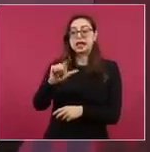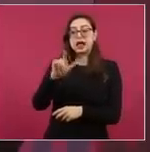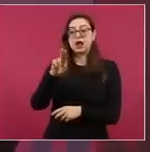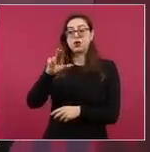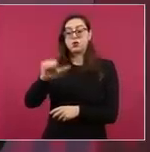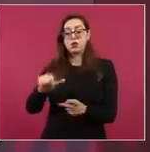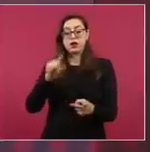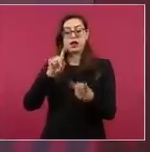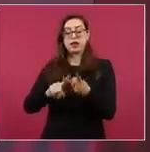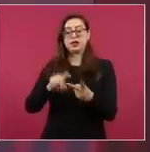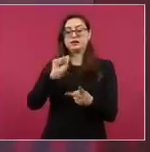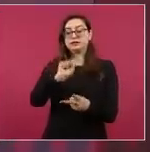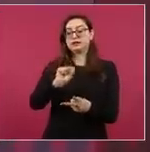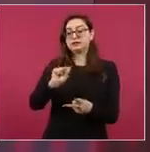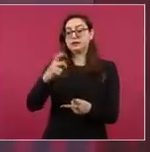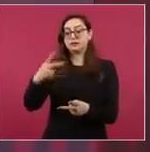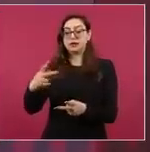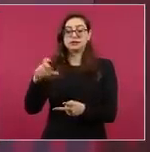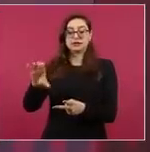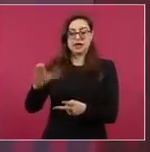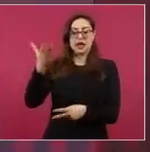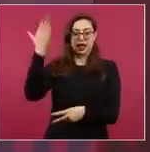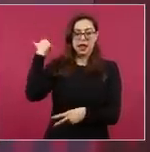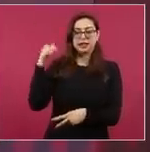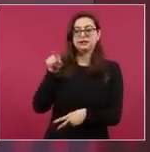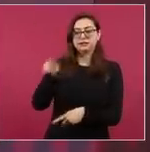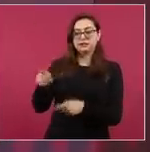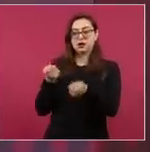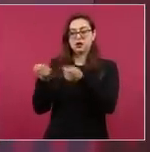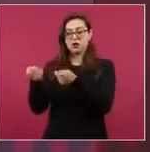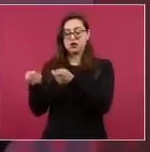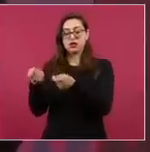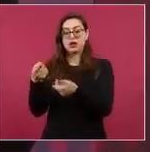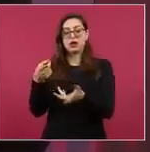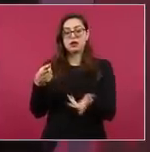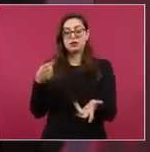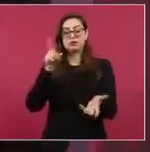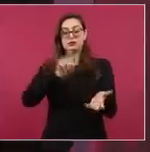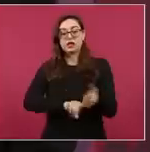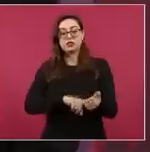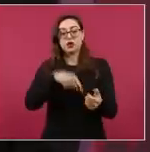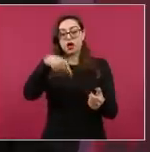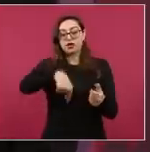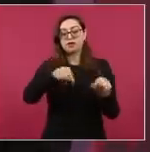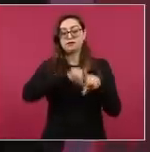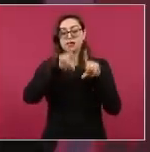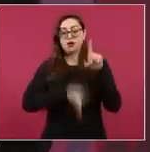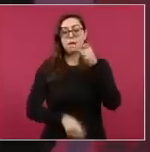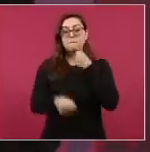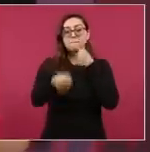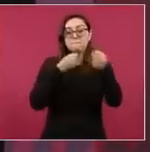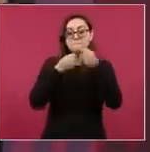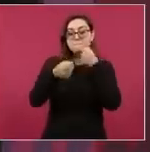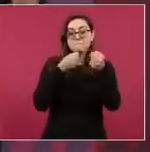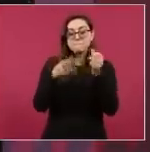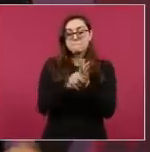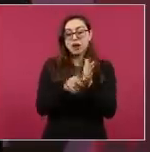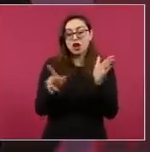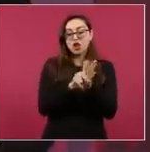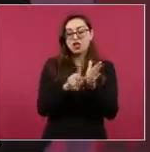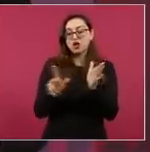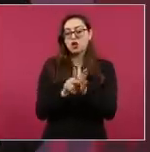manejaba recursos a un periódico de México.